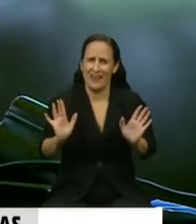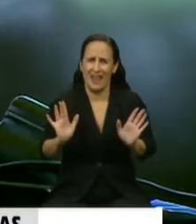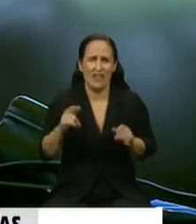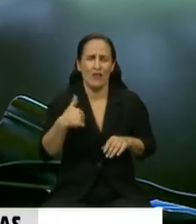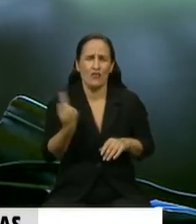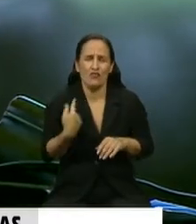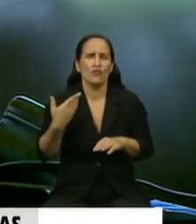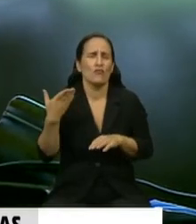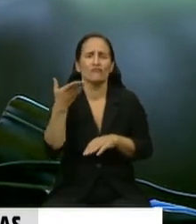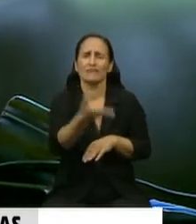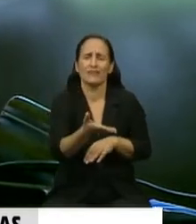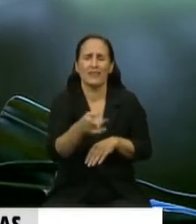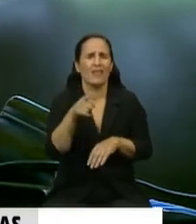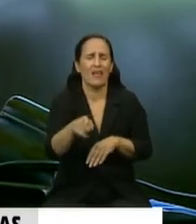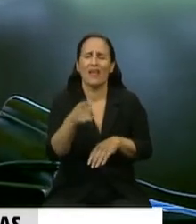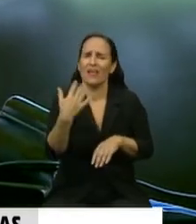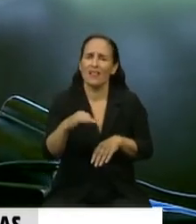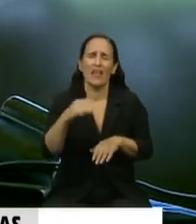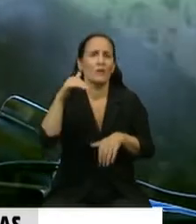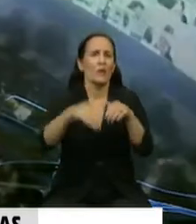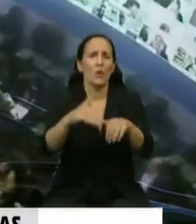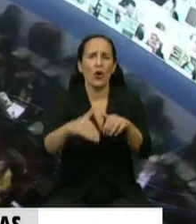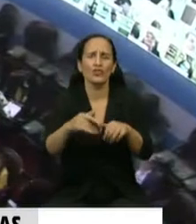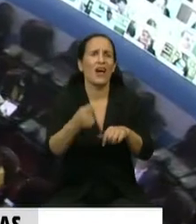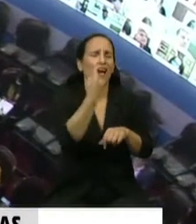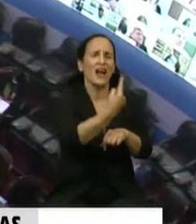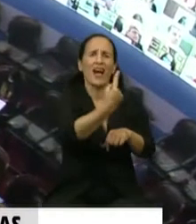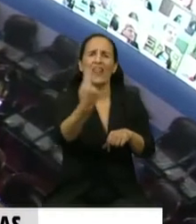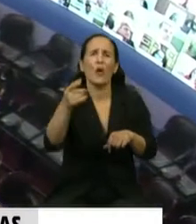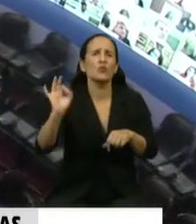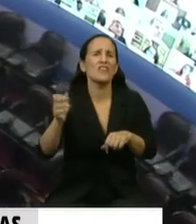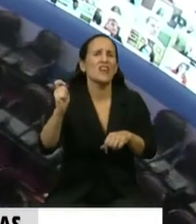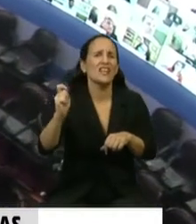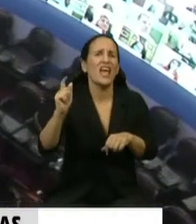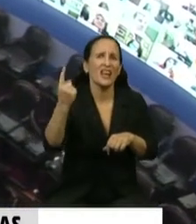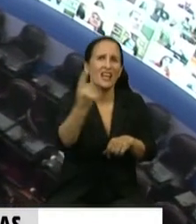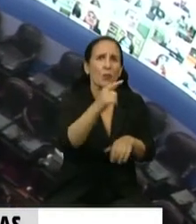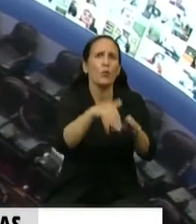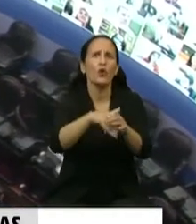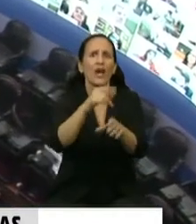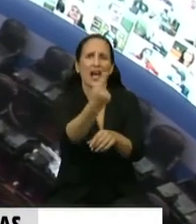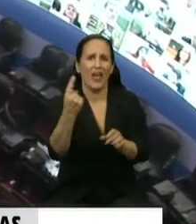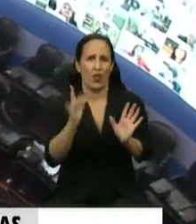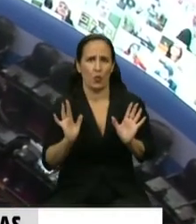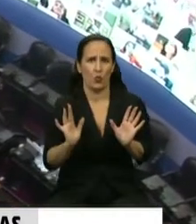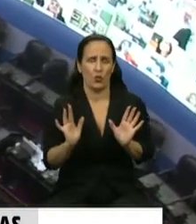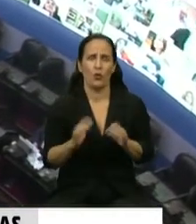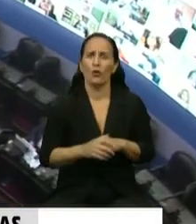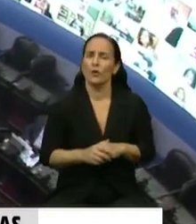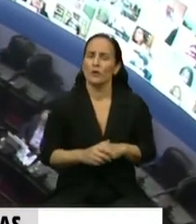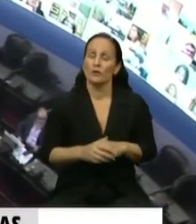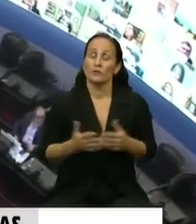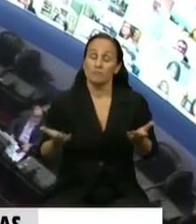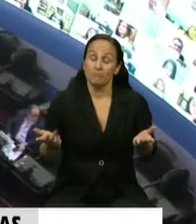solicitamos que se someta a votación en forma nominal este tema al culminar mi intervención. Miren, acá hay un tema